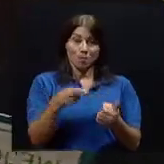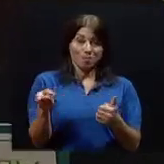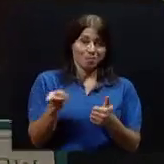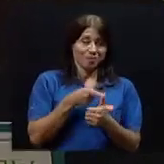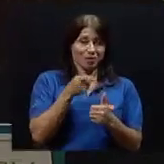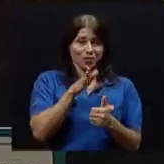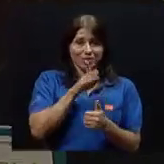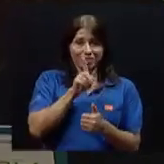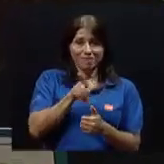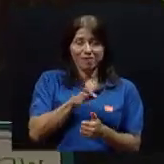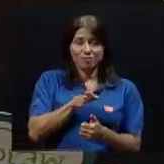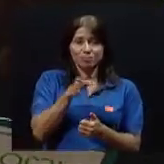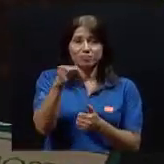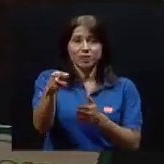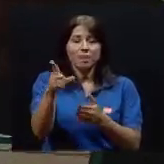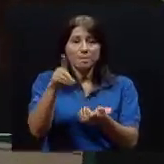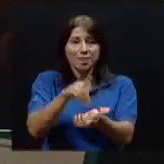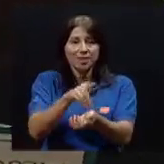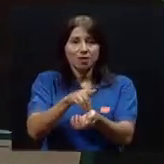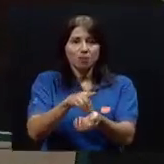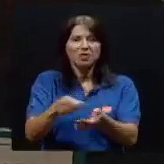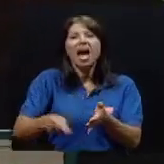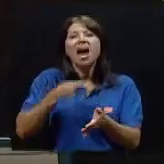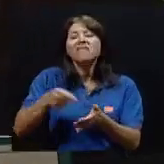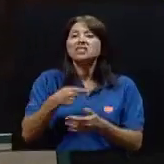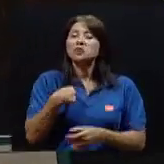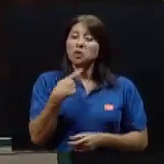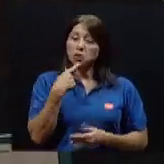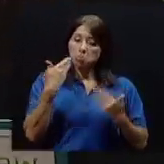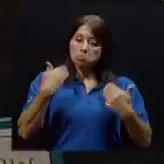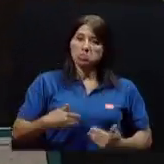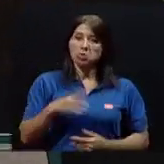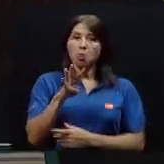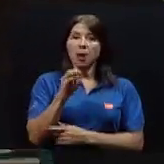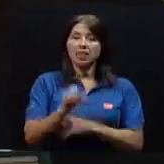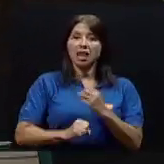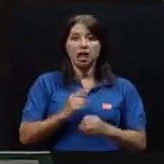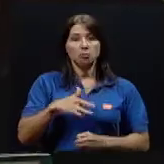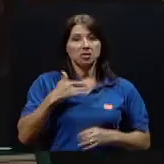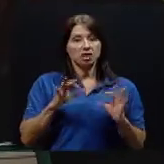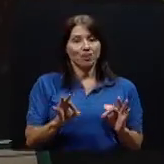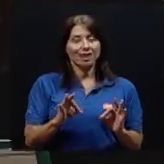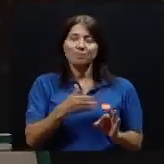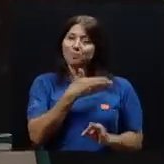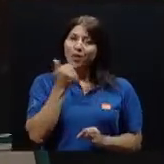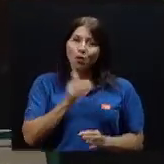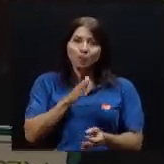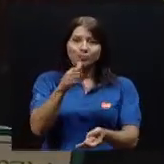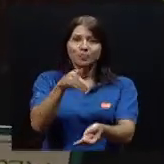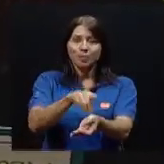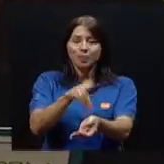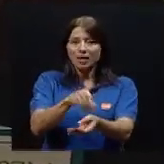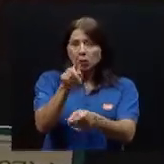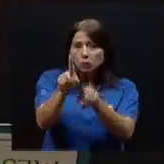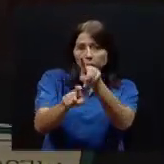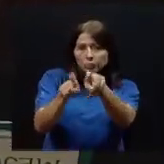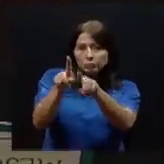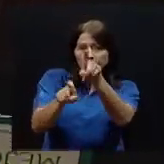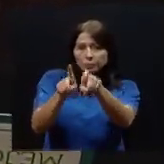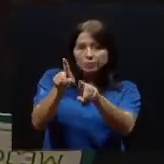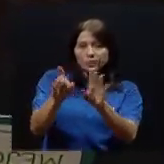lo preguntaba María del Mar, a veces decimos, 40 años, me siento bien, mejor consultemos al médico, y tengamos un programa, digamos,